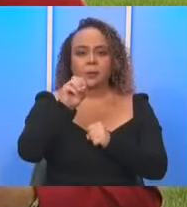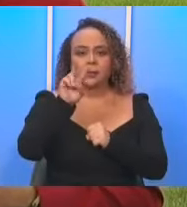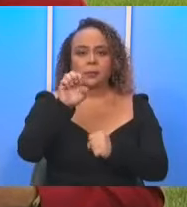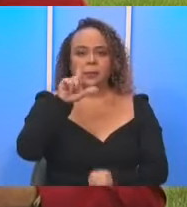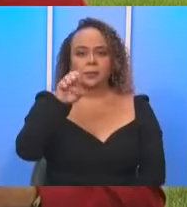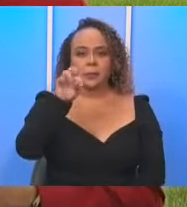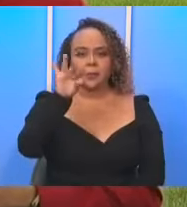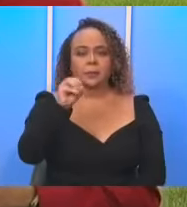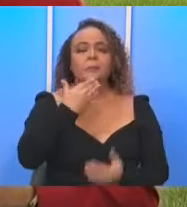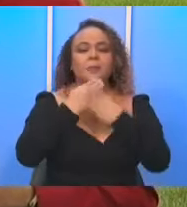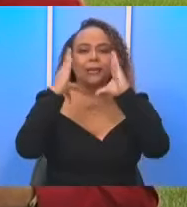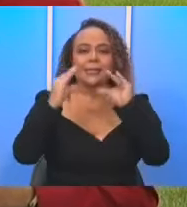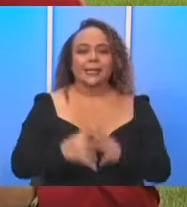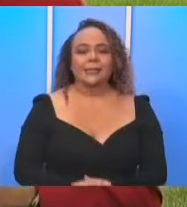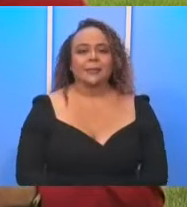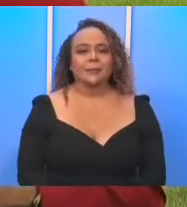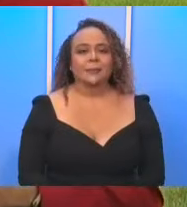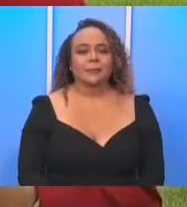Buenas tardes.